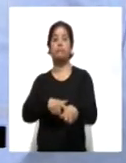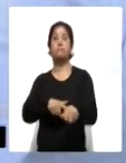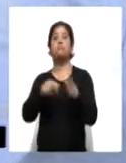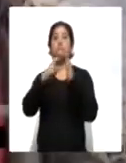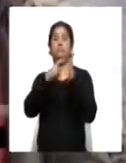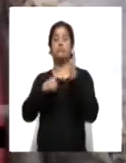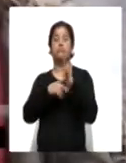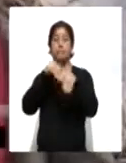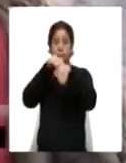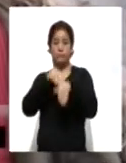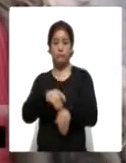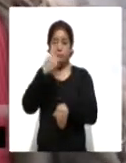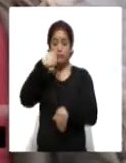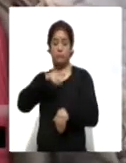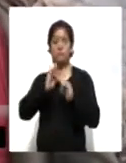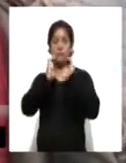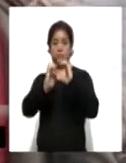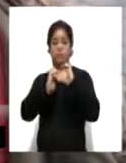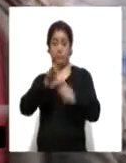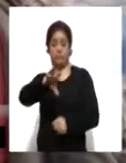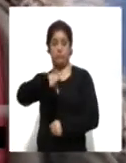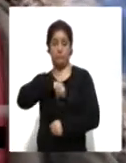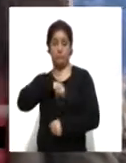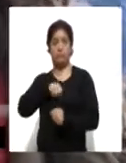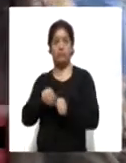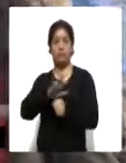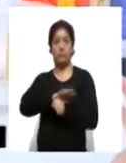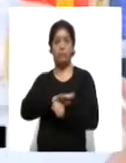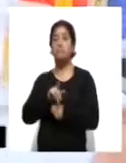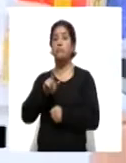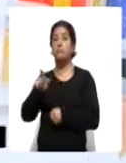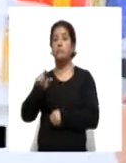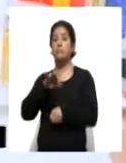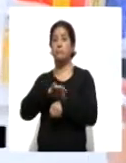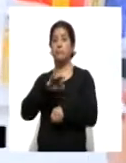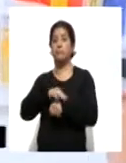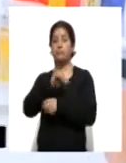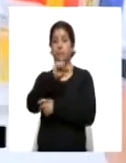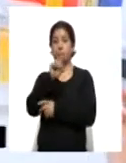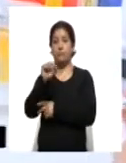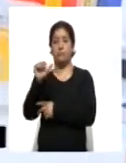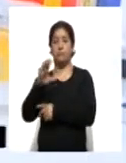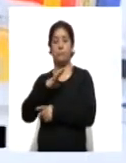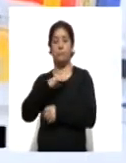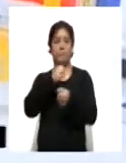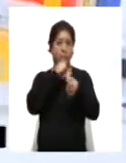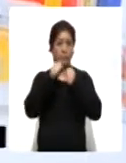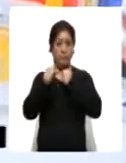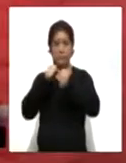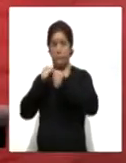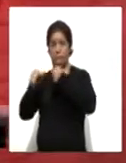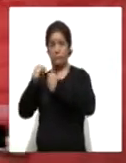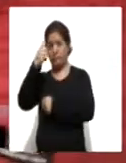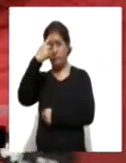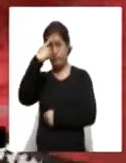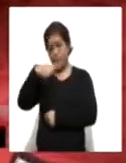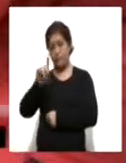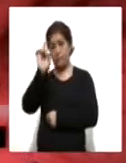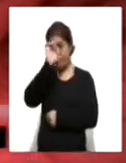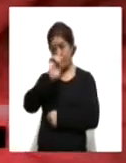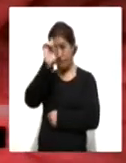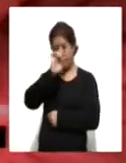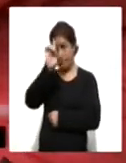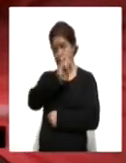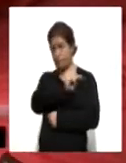contagios de COVID-19 y en el primer filtro, médicos de la Secretaría de Salud realizan una entrevista para recomendar los estudios que requiere cada